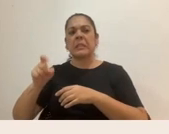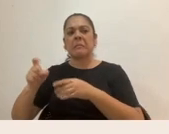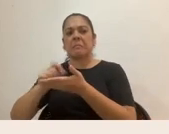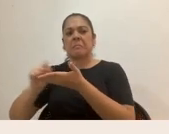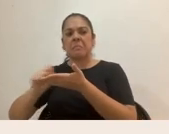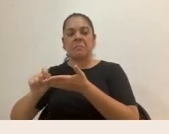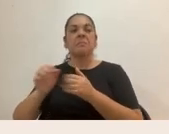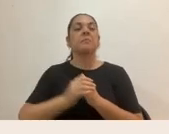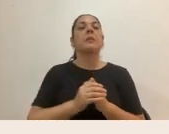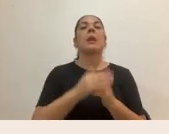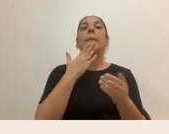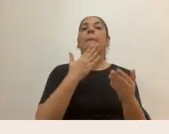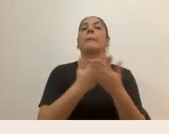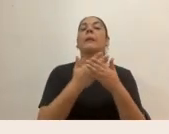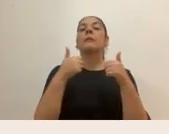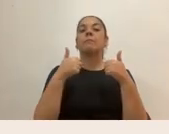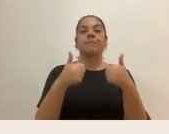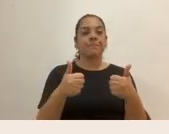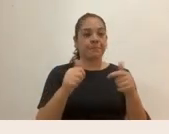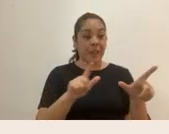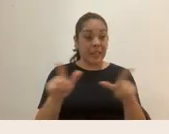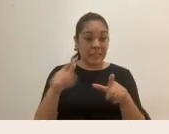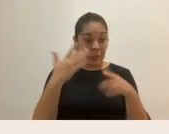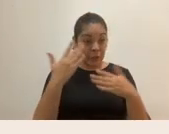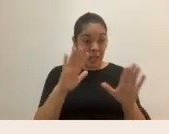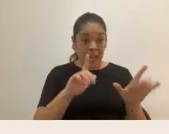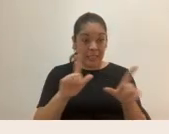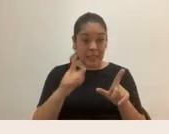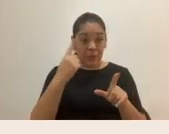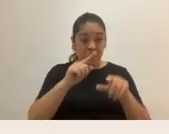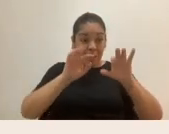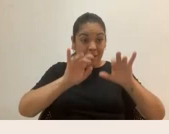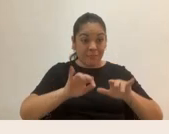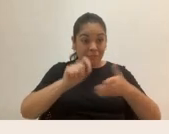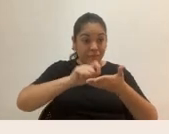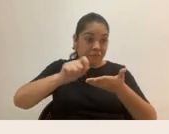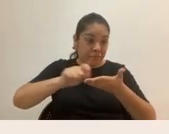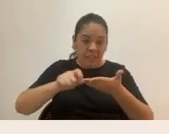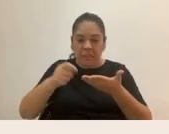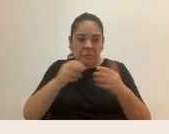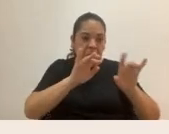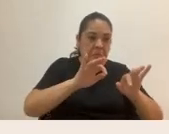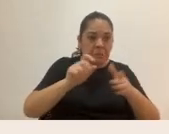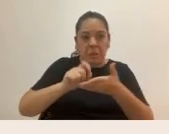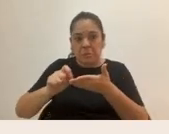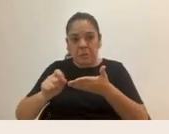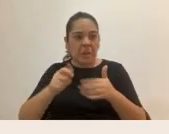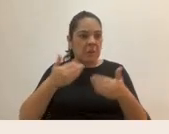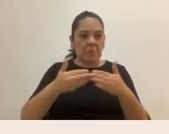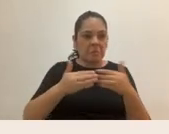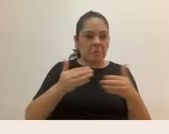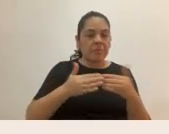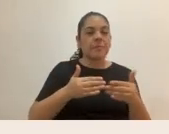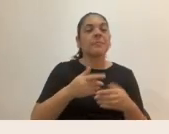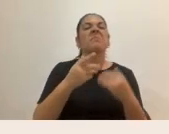Bueno, entonces ya teniendo por ahí la hojita o el documento o el paderno, lo que vamos a hacer es lo